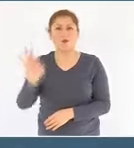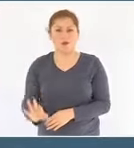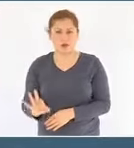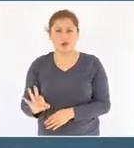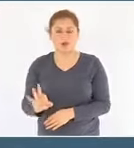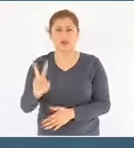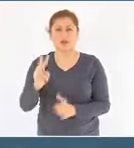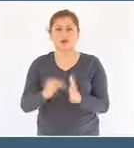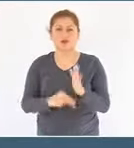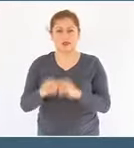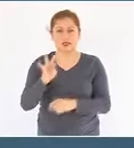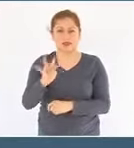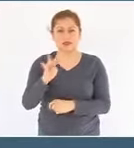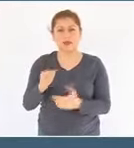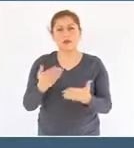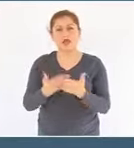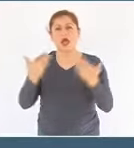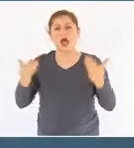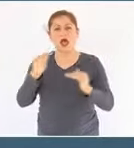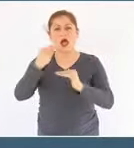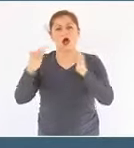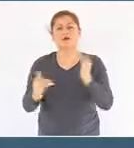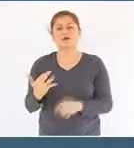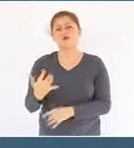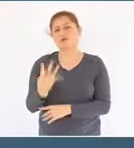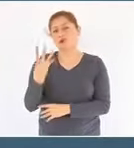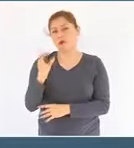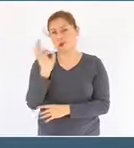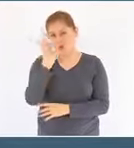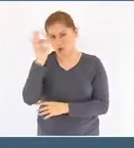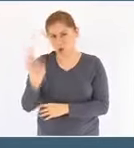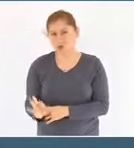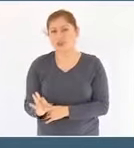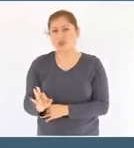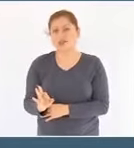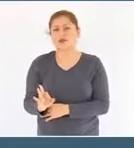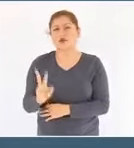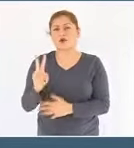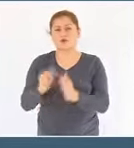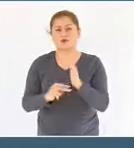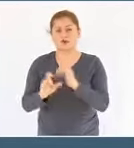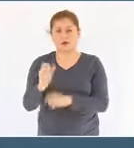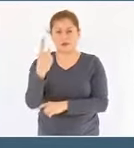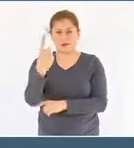2019 a 54% en el 2021.